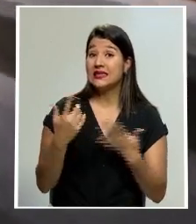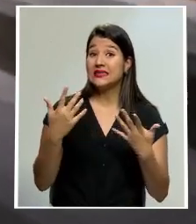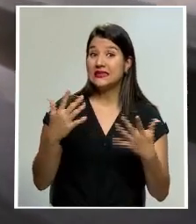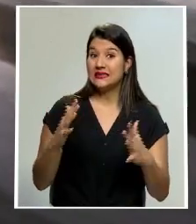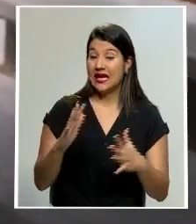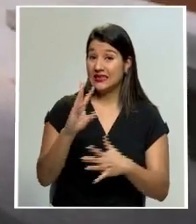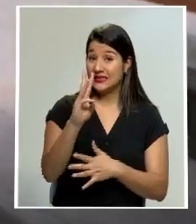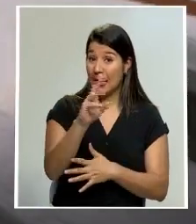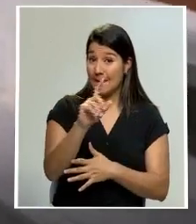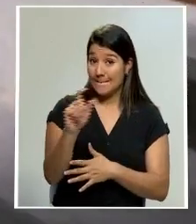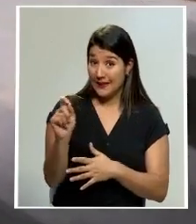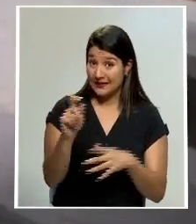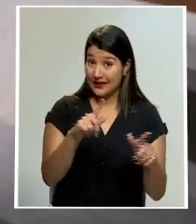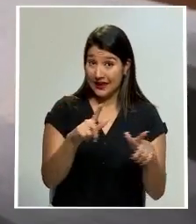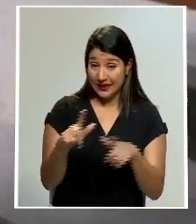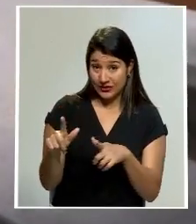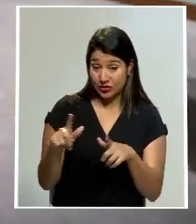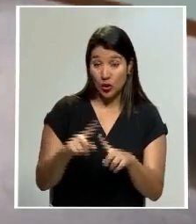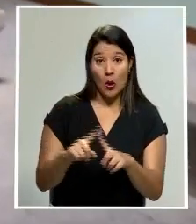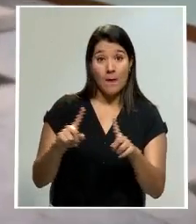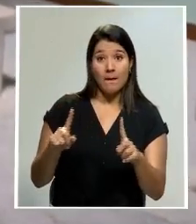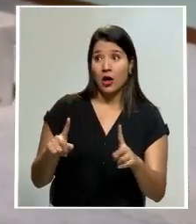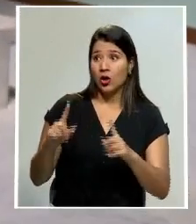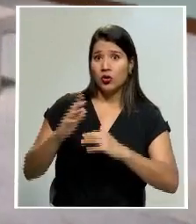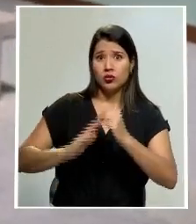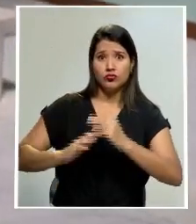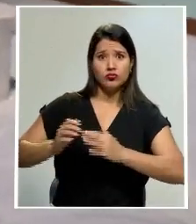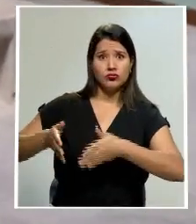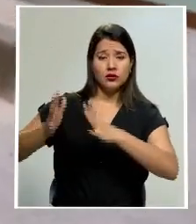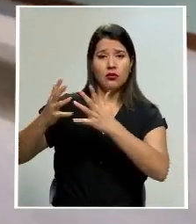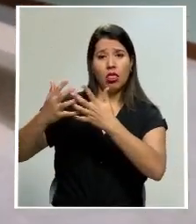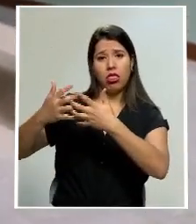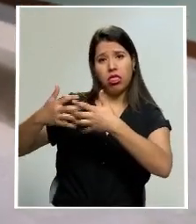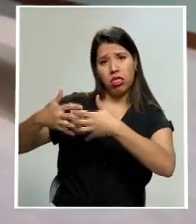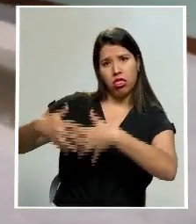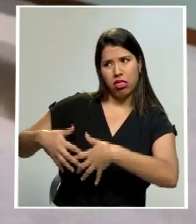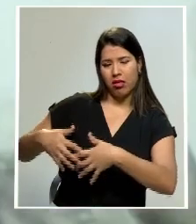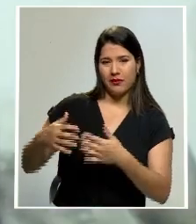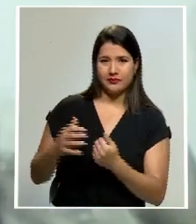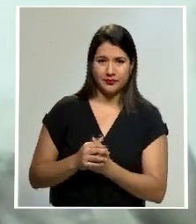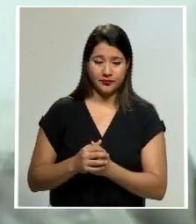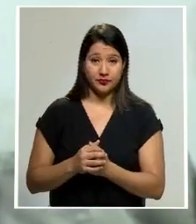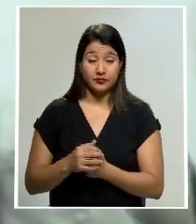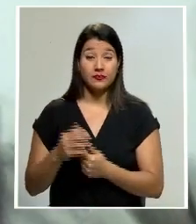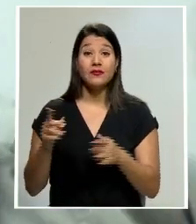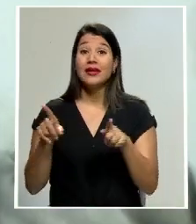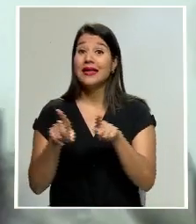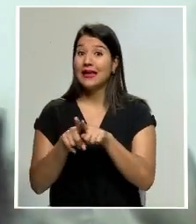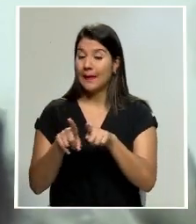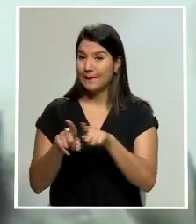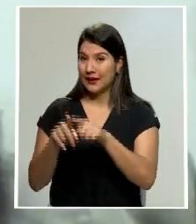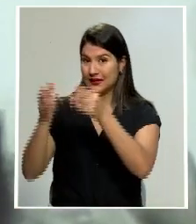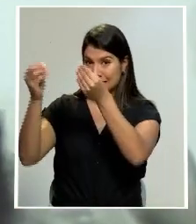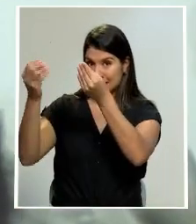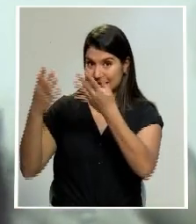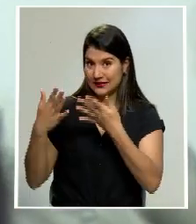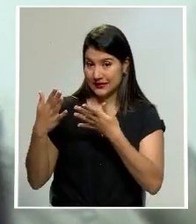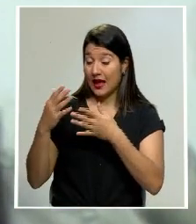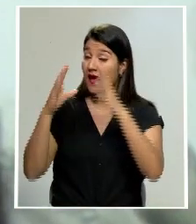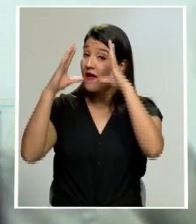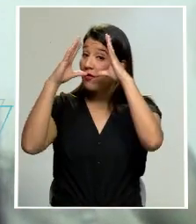desuso la infraestructura se está deteriorando. He recibido informaciones también no oficiales de que